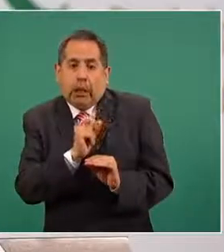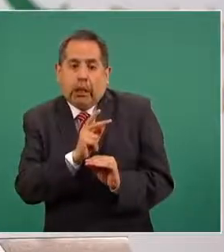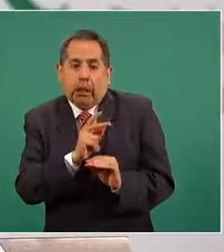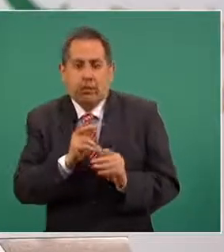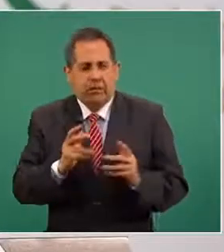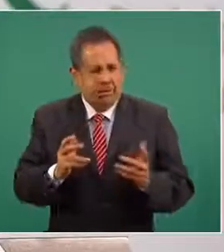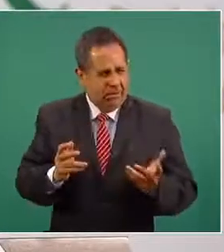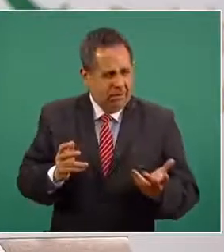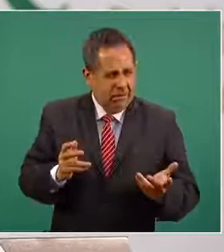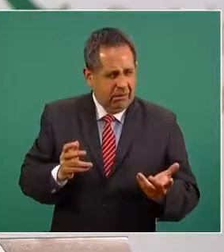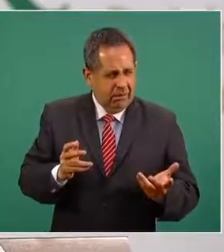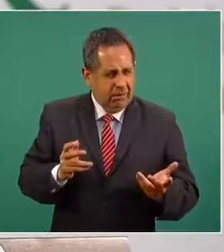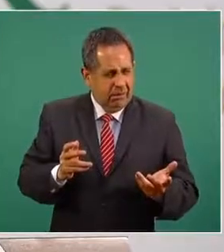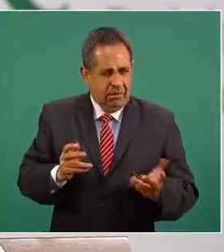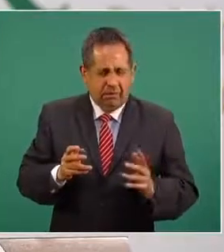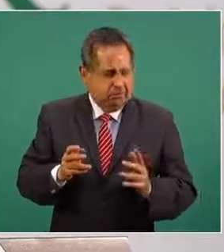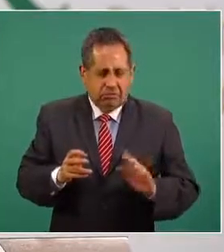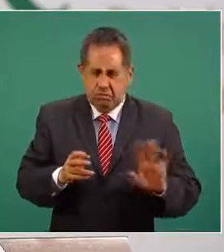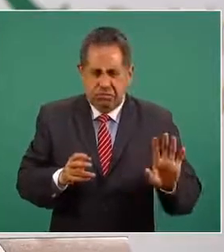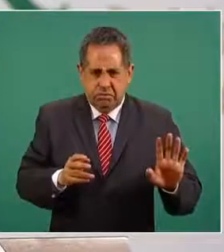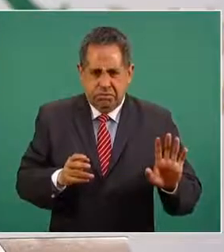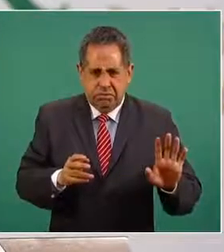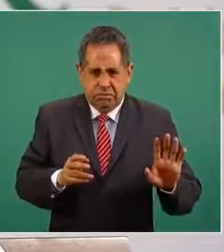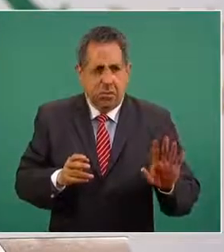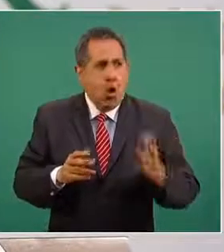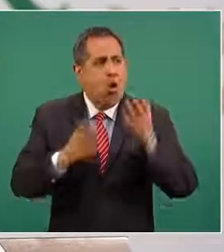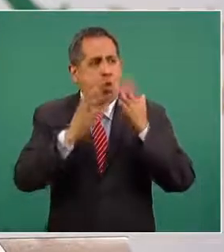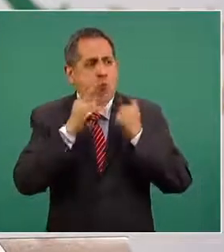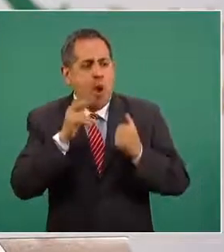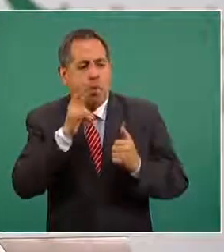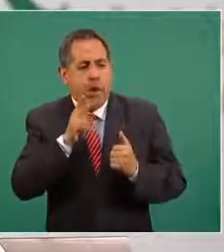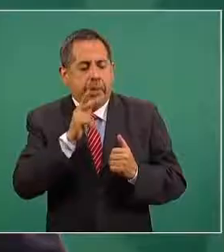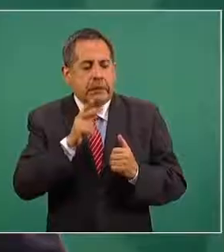a sabiendas de que no hay elementos.